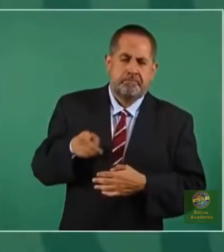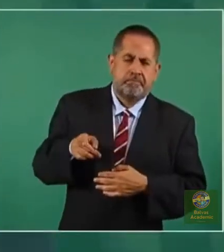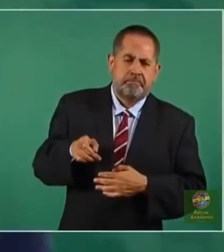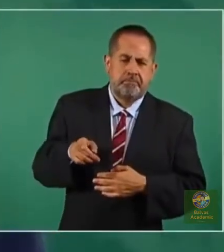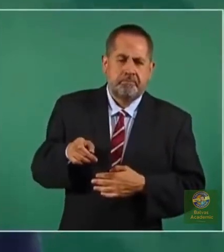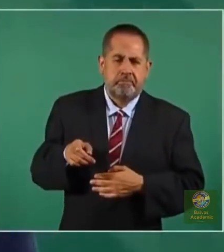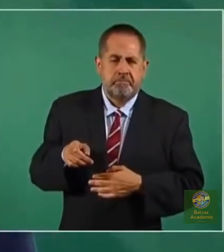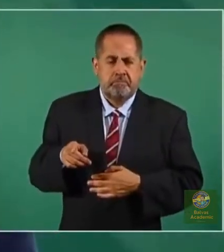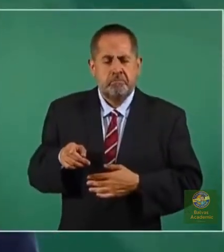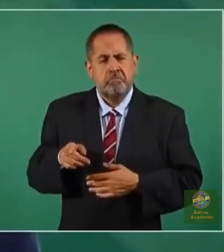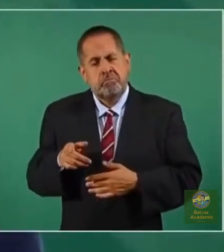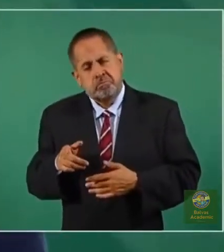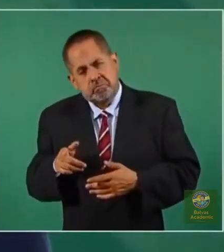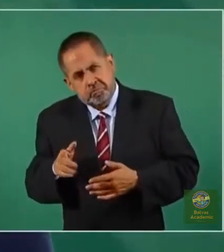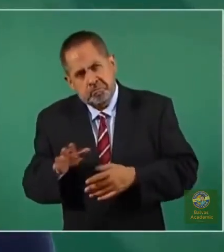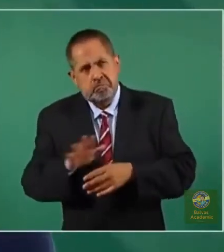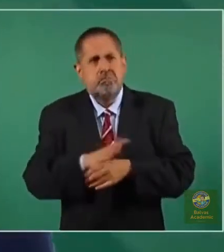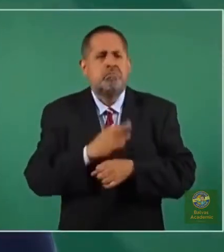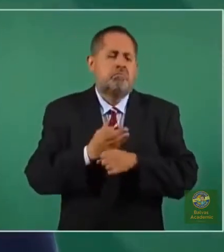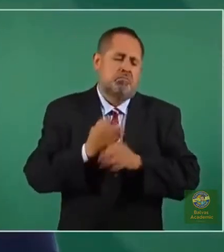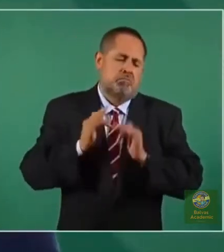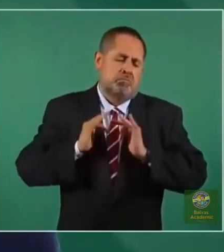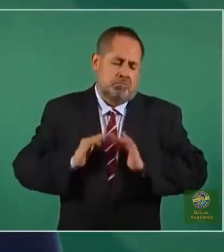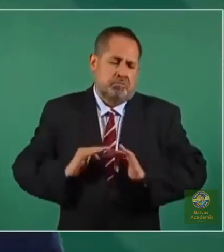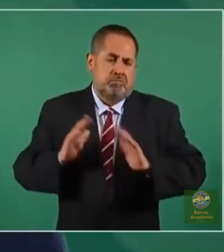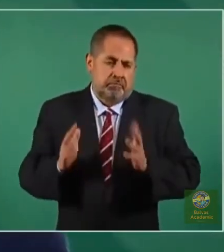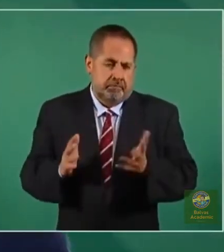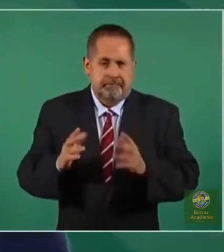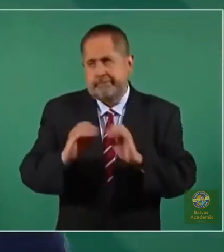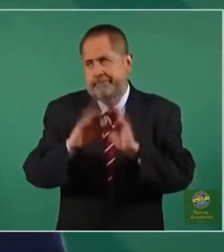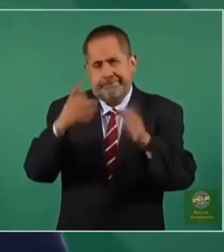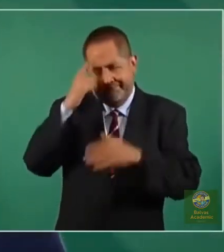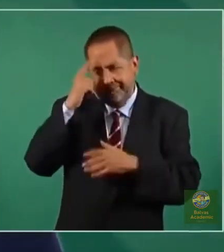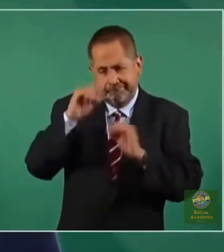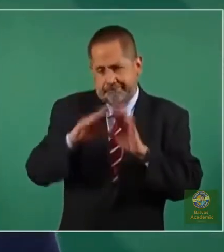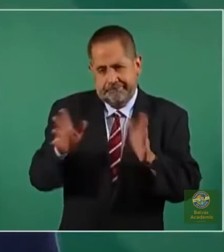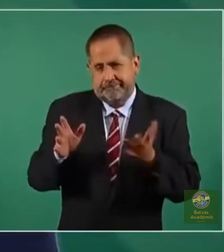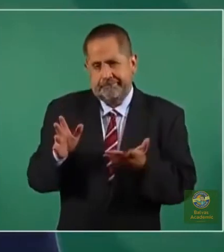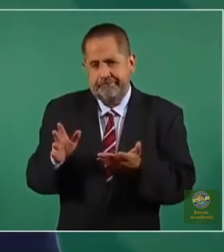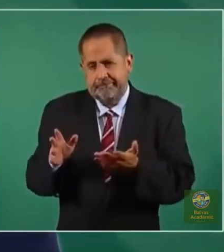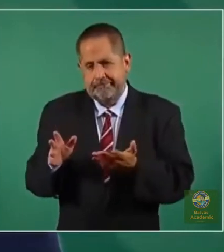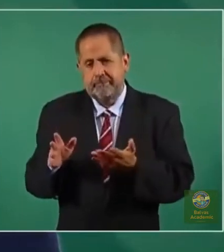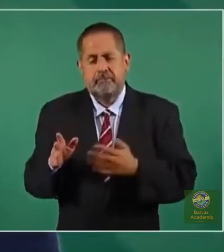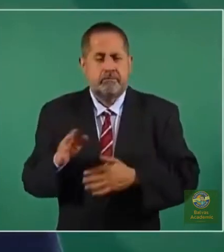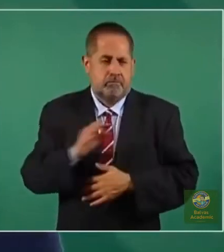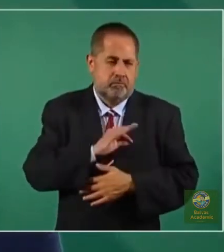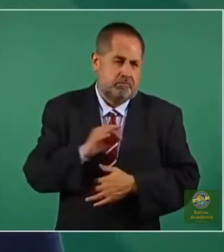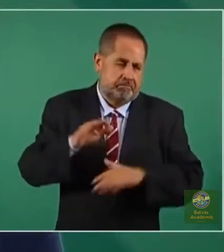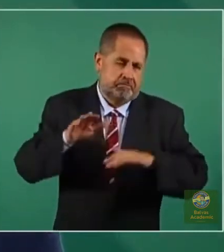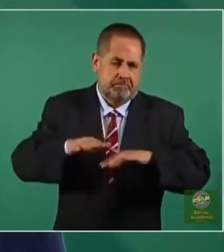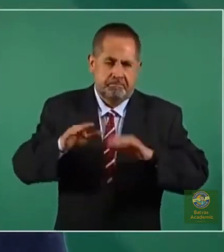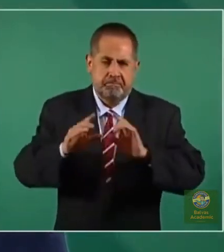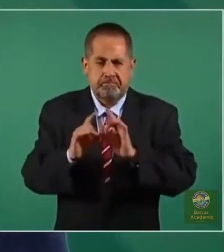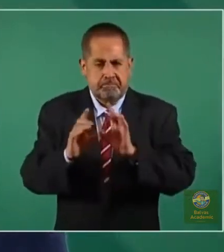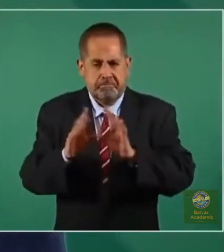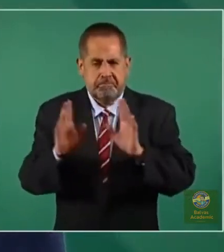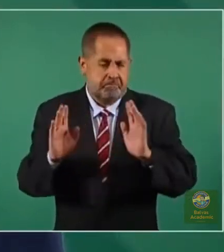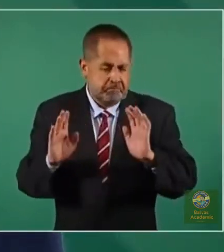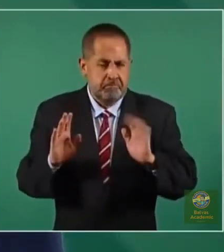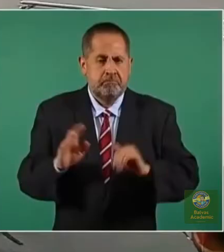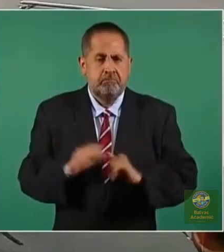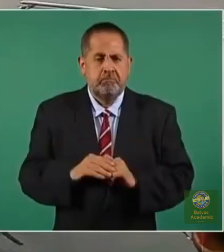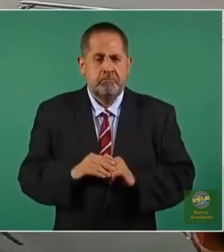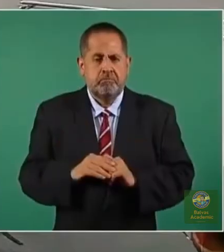relativa tranquilidad. Por supuesto, es obvio, no sobra decirlo porque a veces también hay